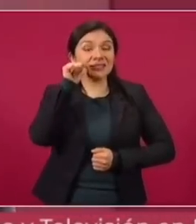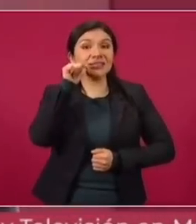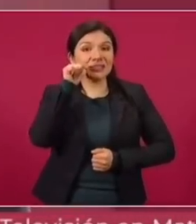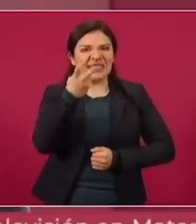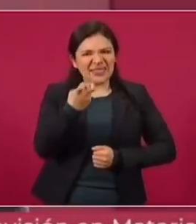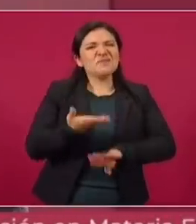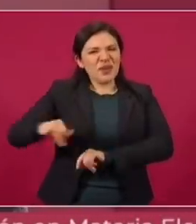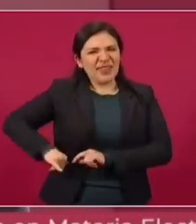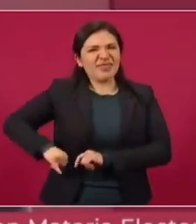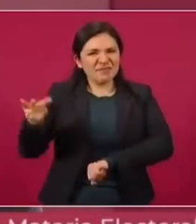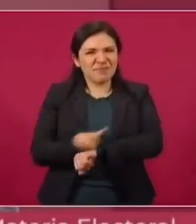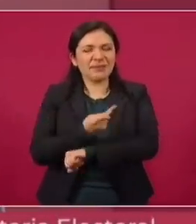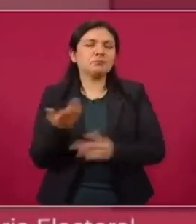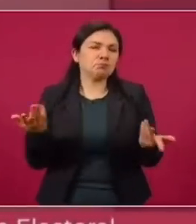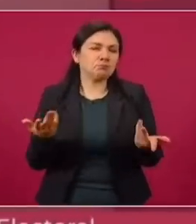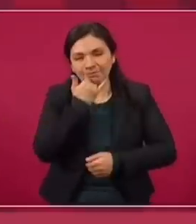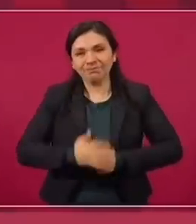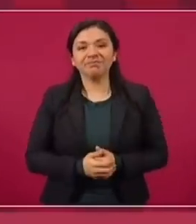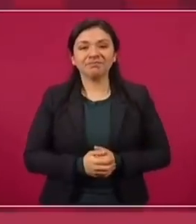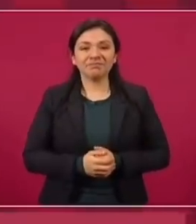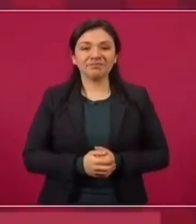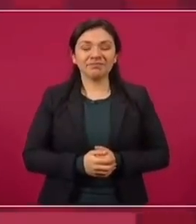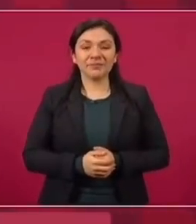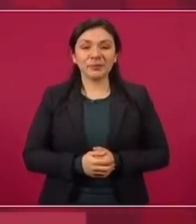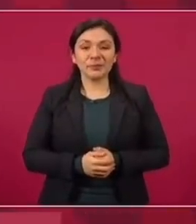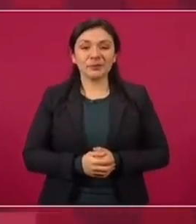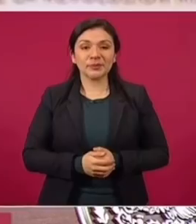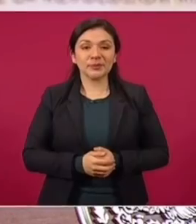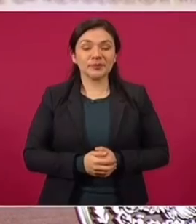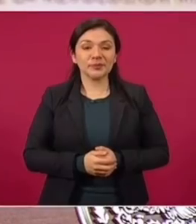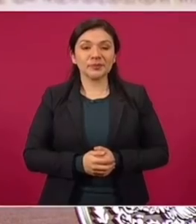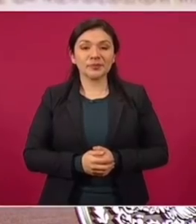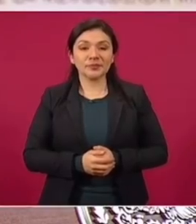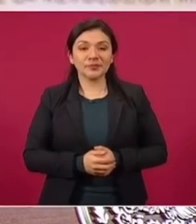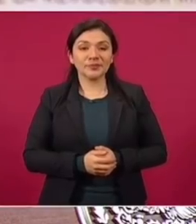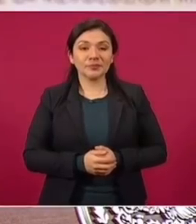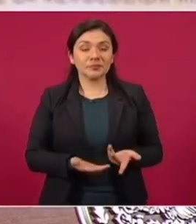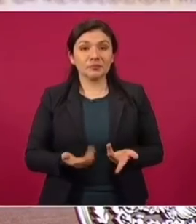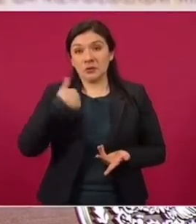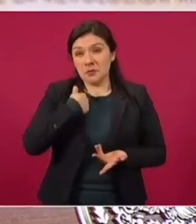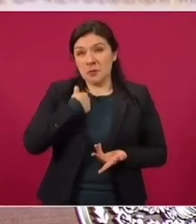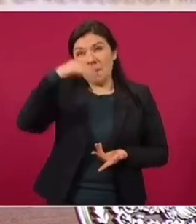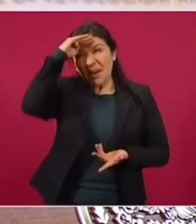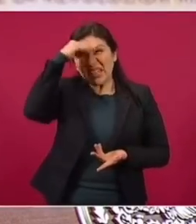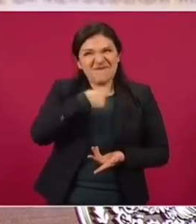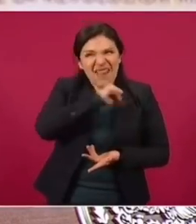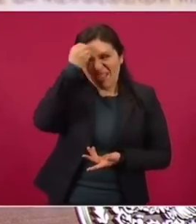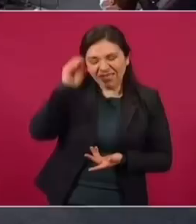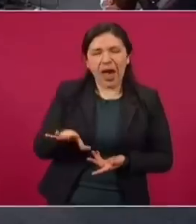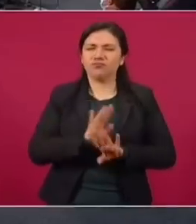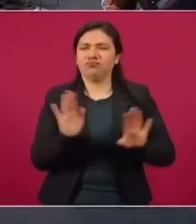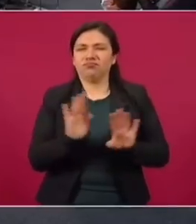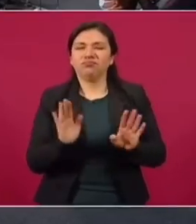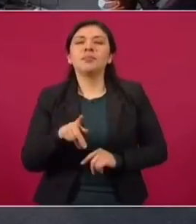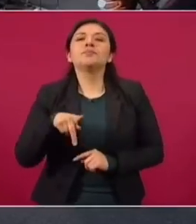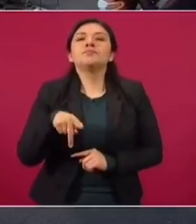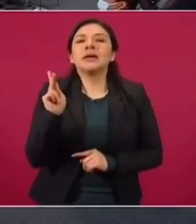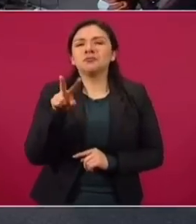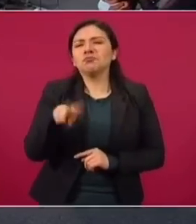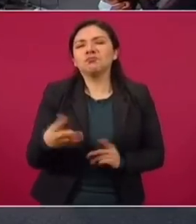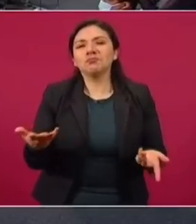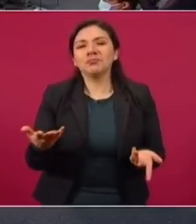interesantes y esto es con todo respeto, porque no, no, es de mala fe, pero sí